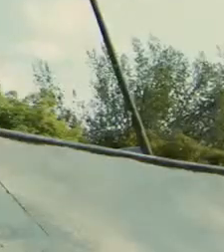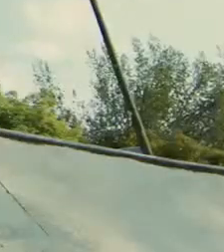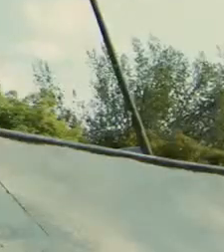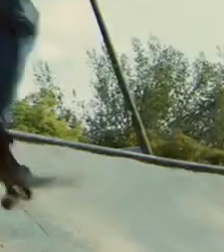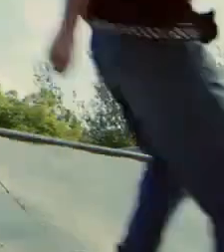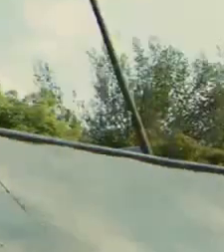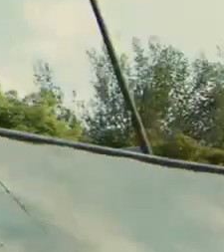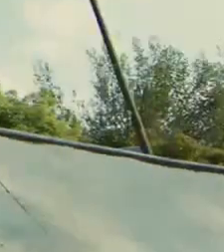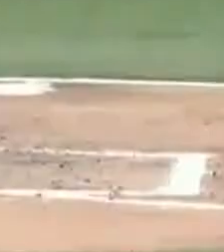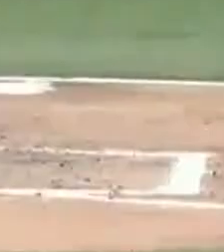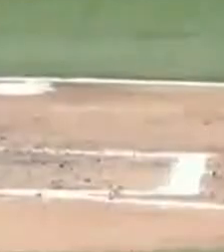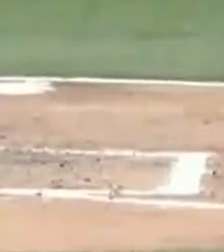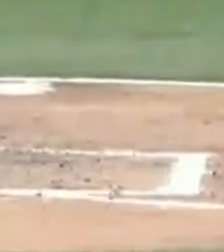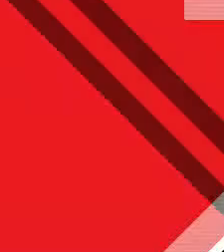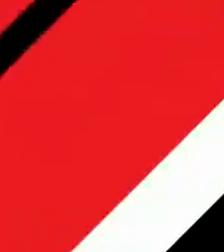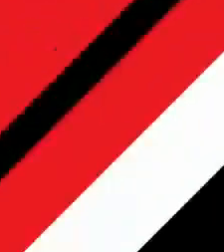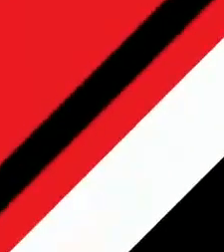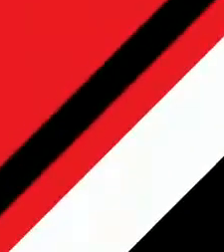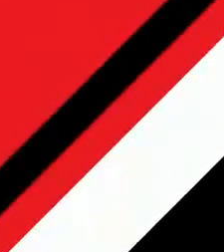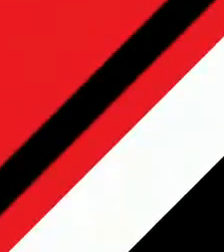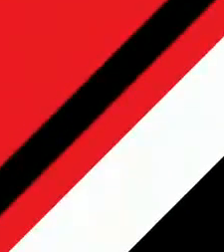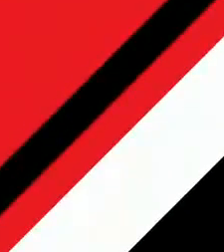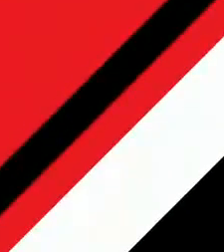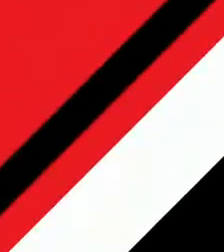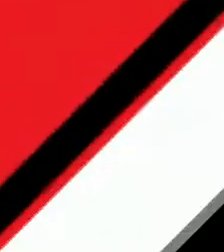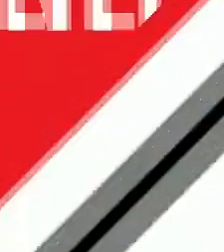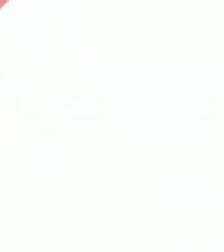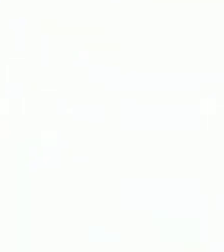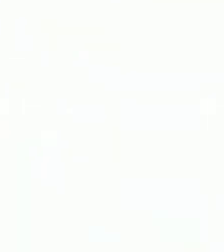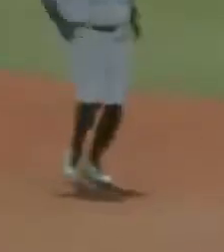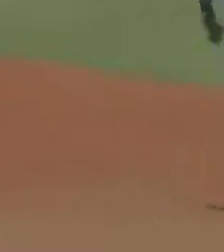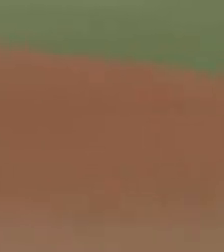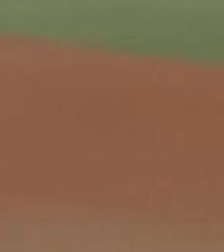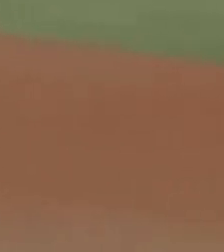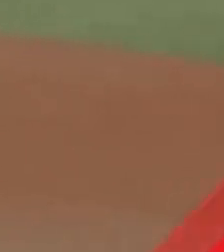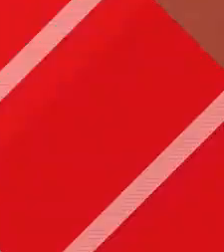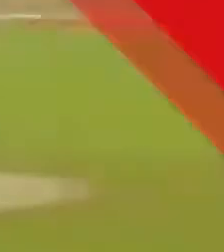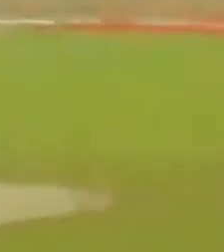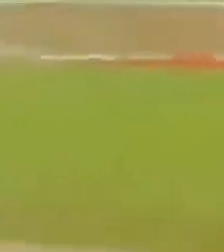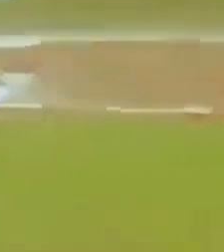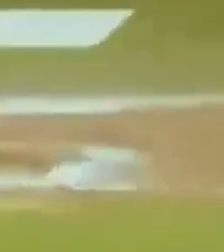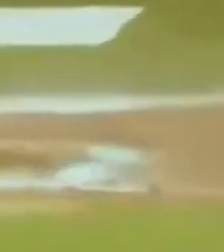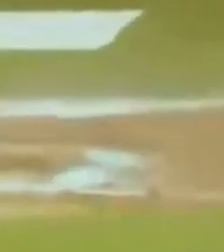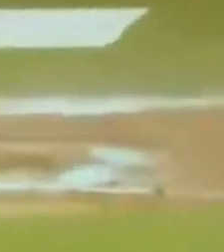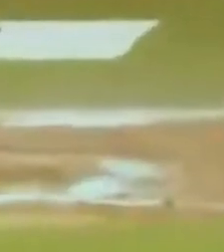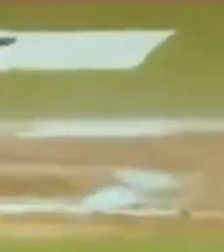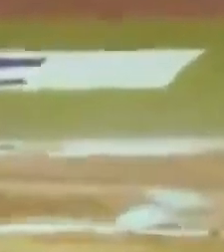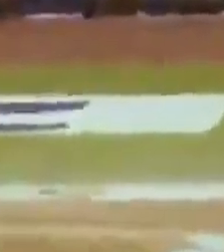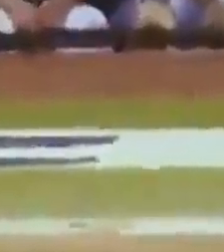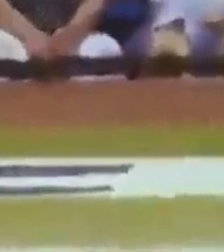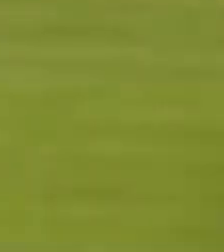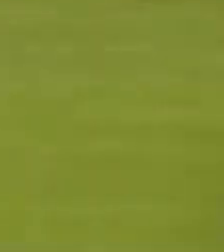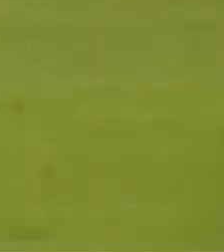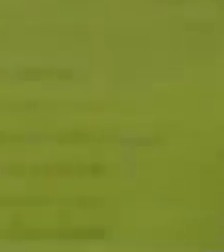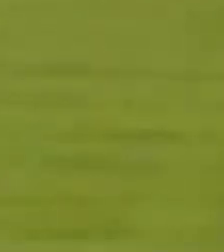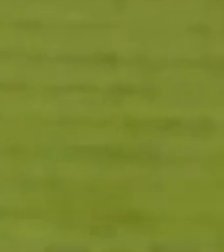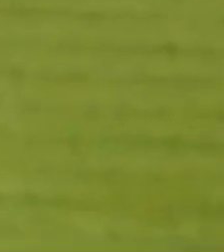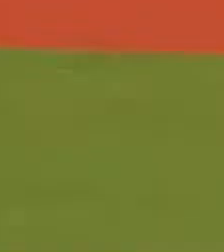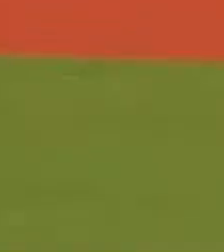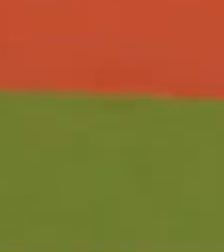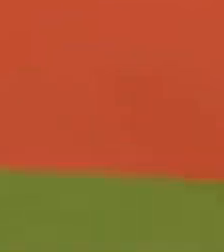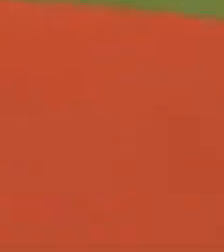necesitas meterte en nada la pelota caliente caliente está en el once los tecolotes de dos laredos